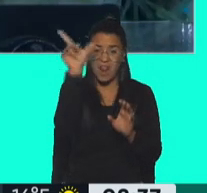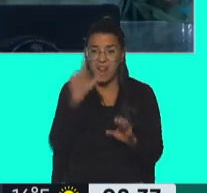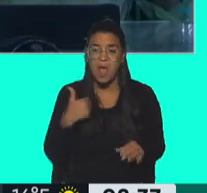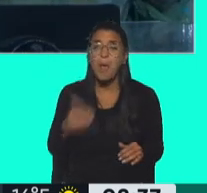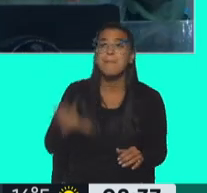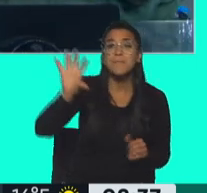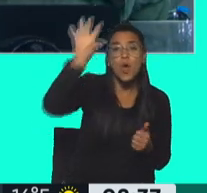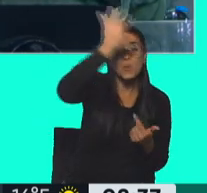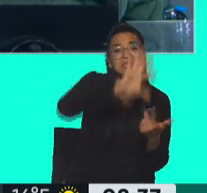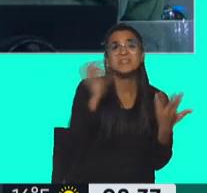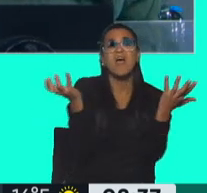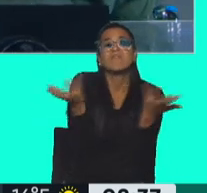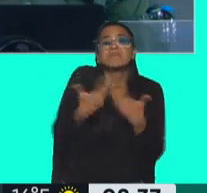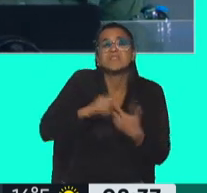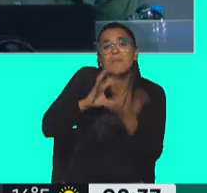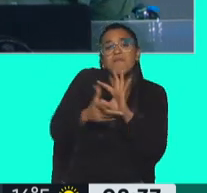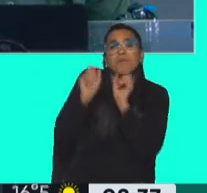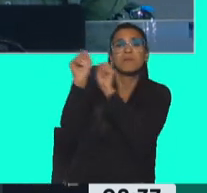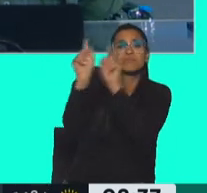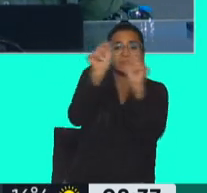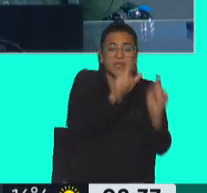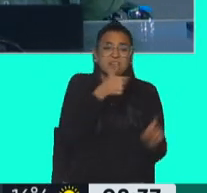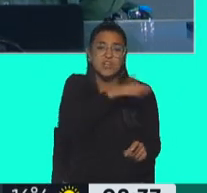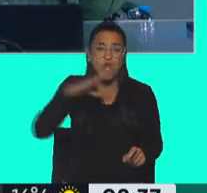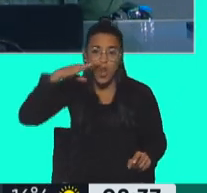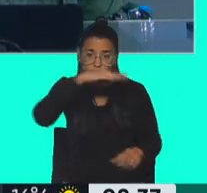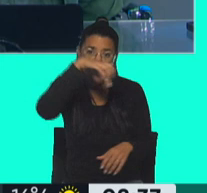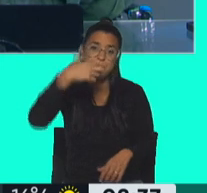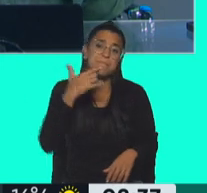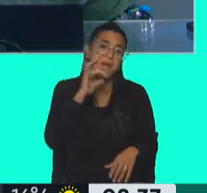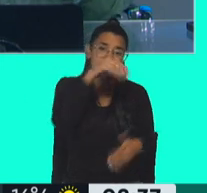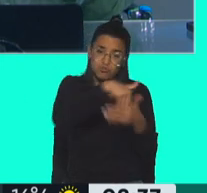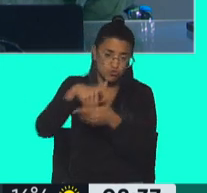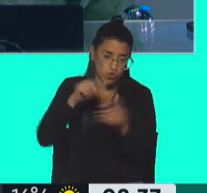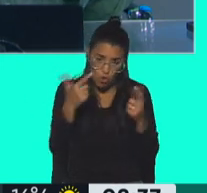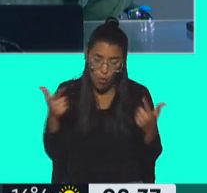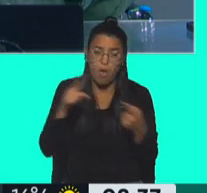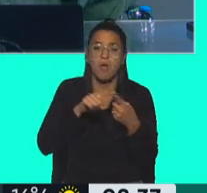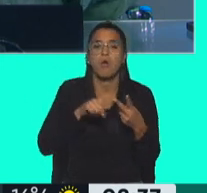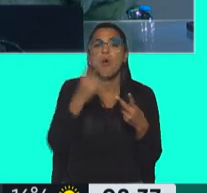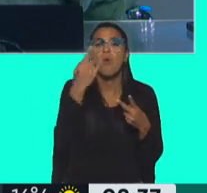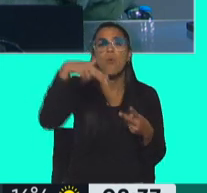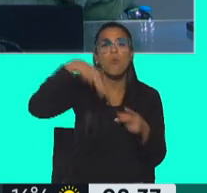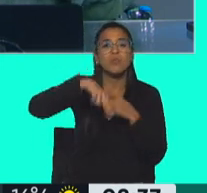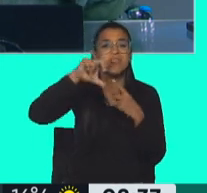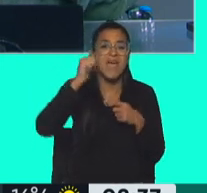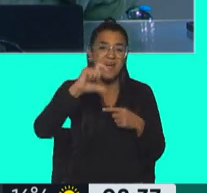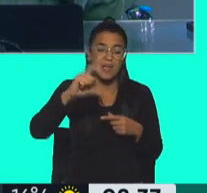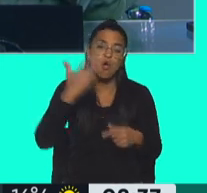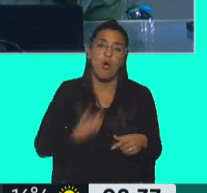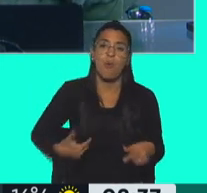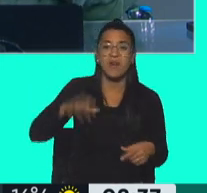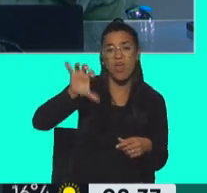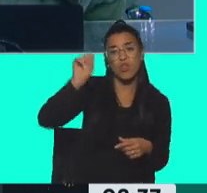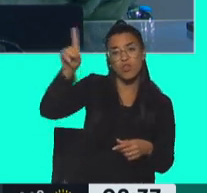provincia tiene su sistema electoral. Bueno, Río Negro no tiene paso. Río Negro no tiene paso. Uñac, el gobernador de la provincia